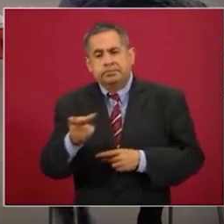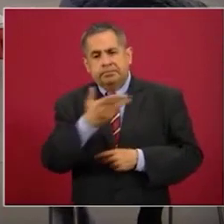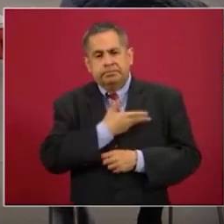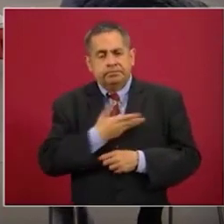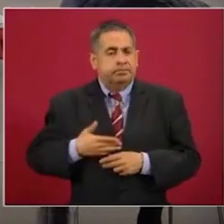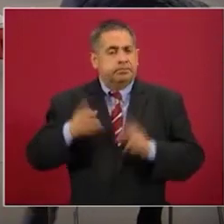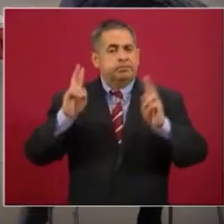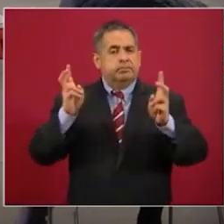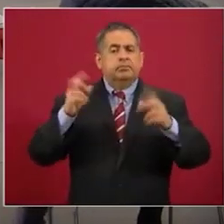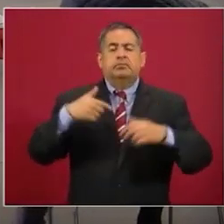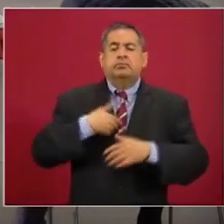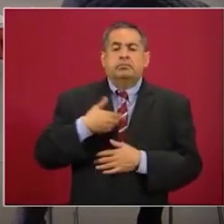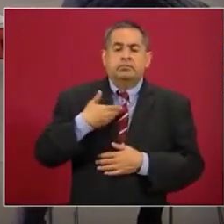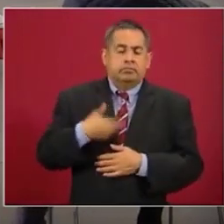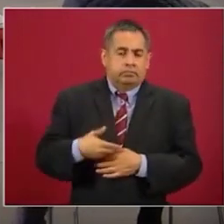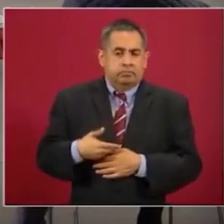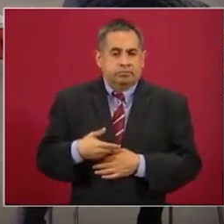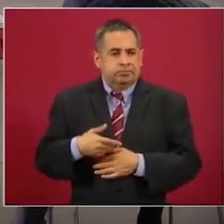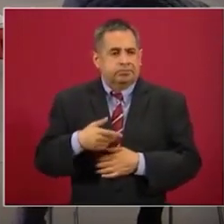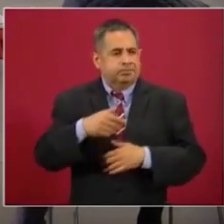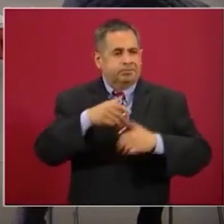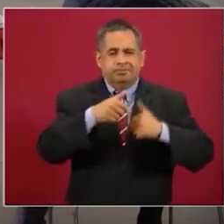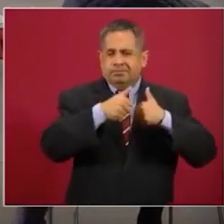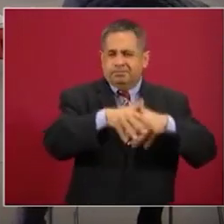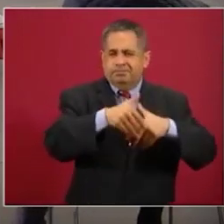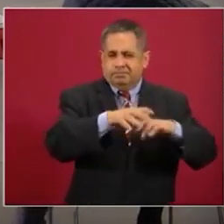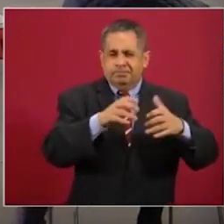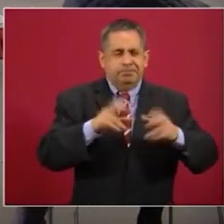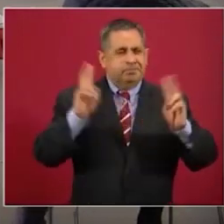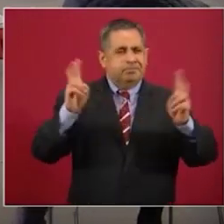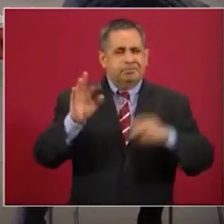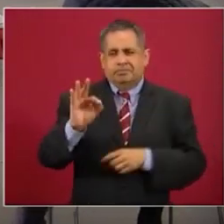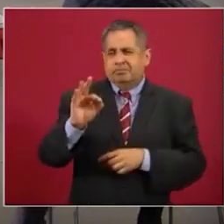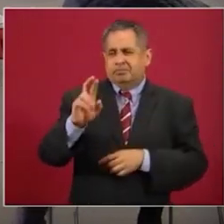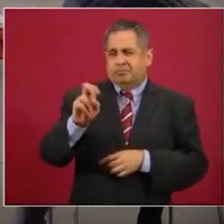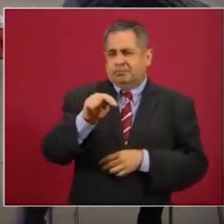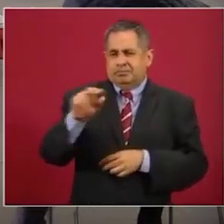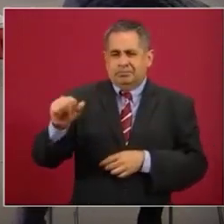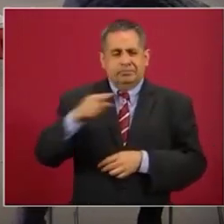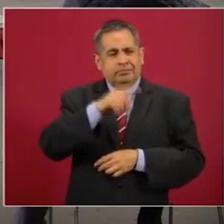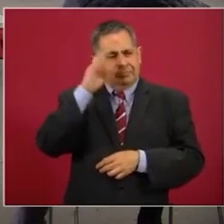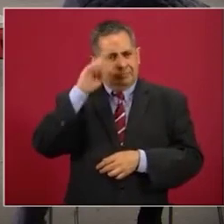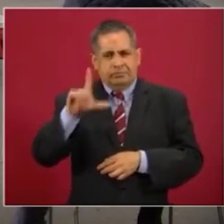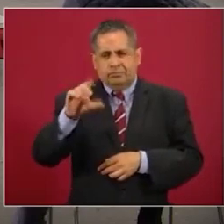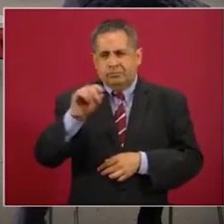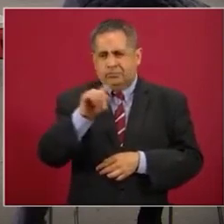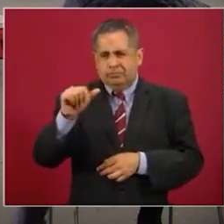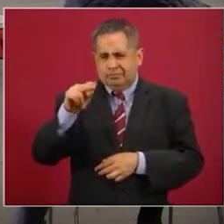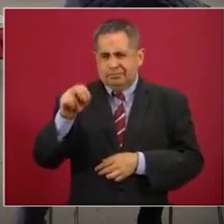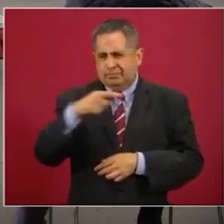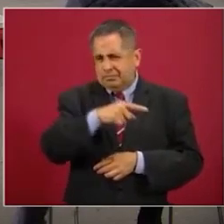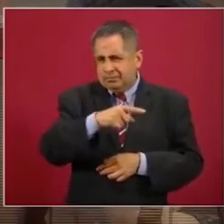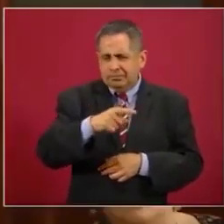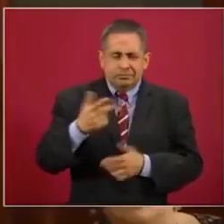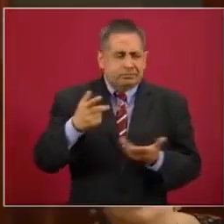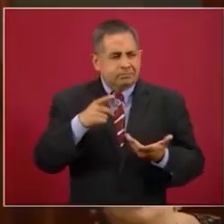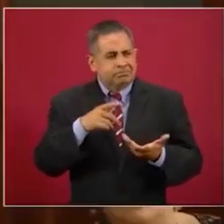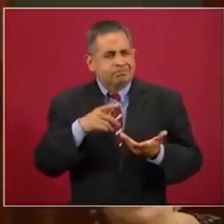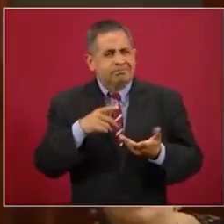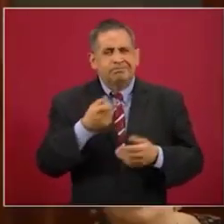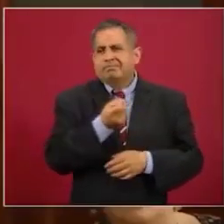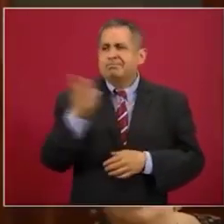el tema de la manifestación de la agrupación Frena, encabezada por el señor Lozano, pues prácticamente ha causado pues